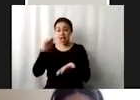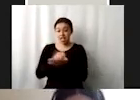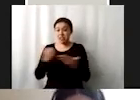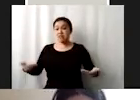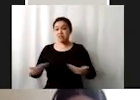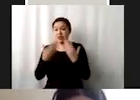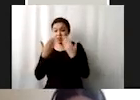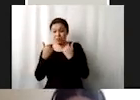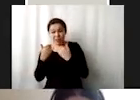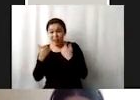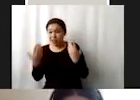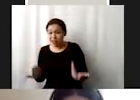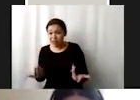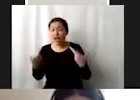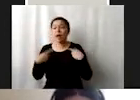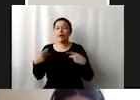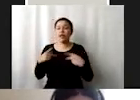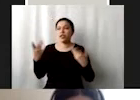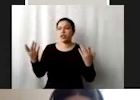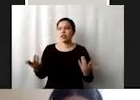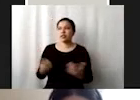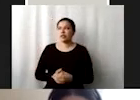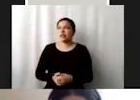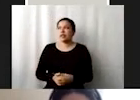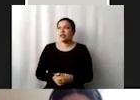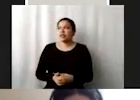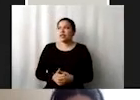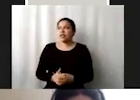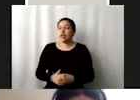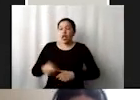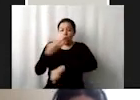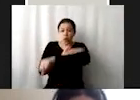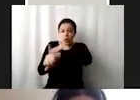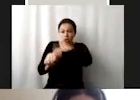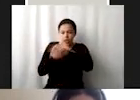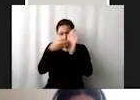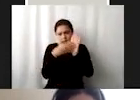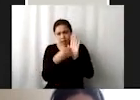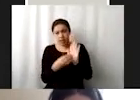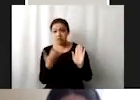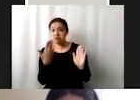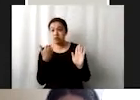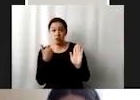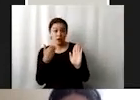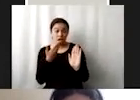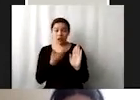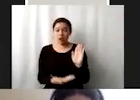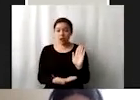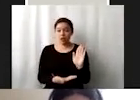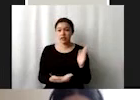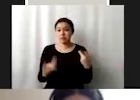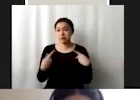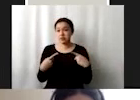hay muchas personas que no tienen un registro y al menos quizá los